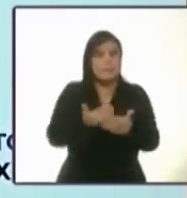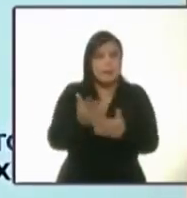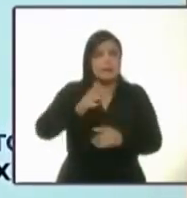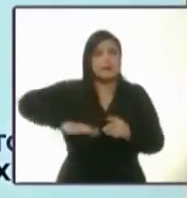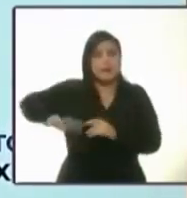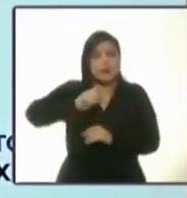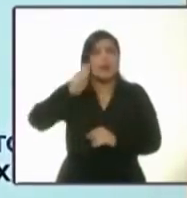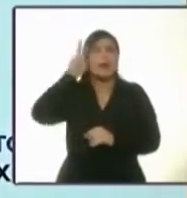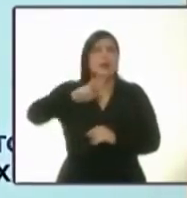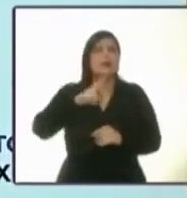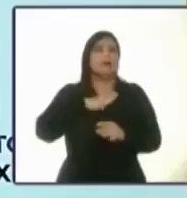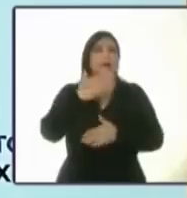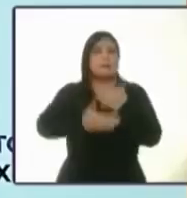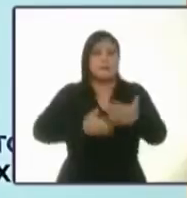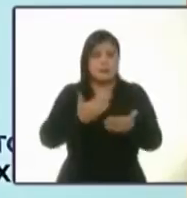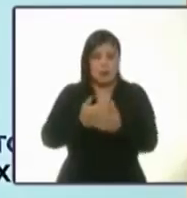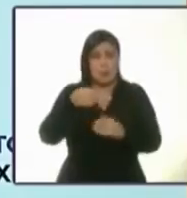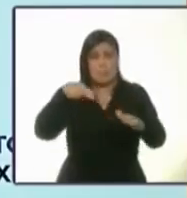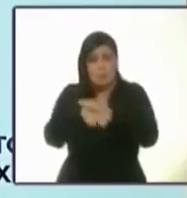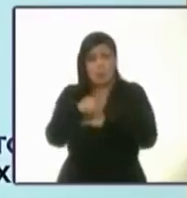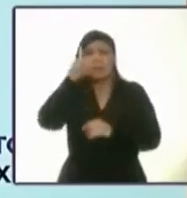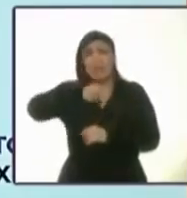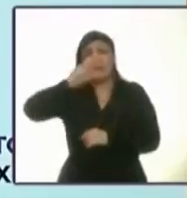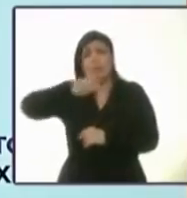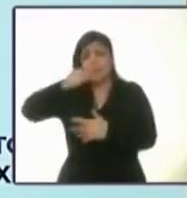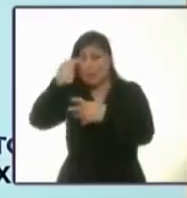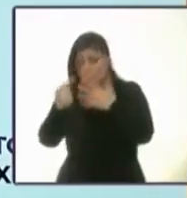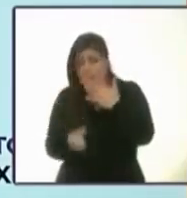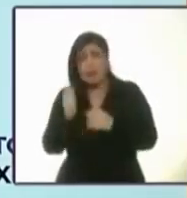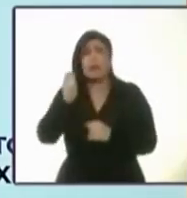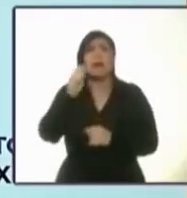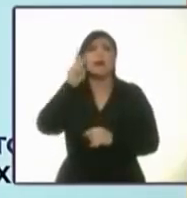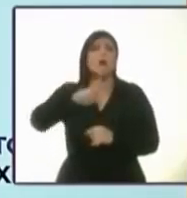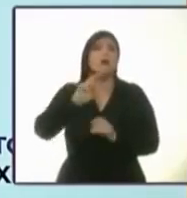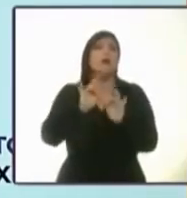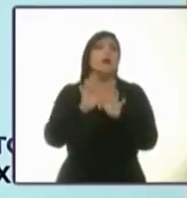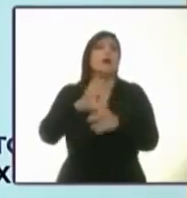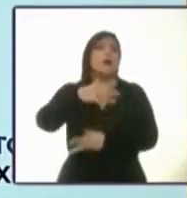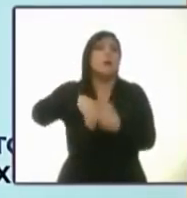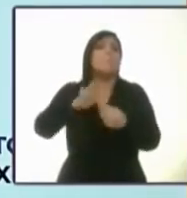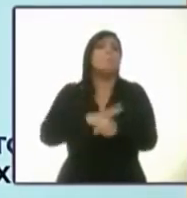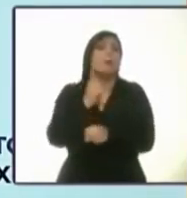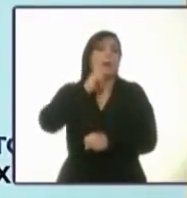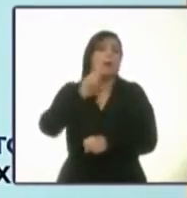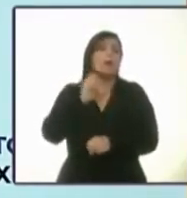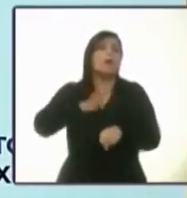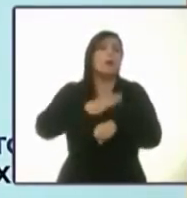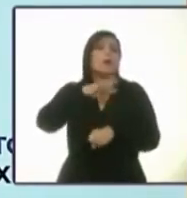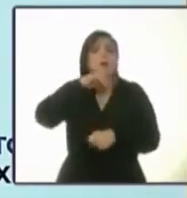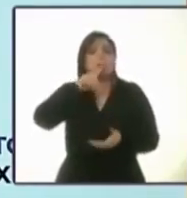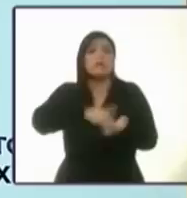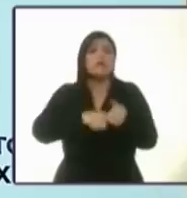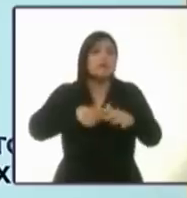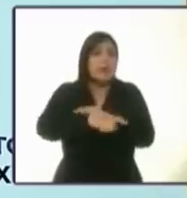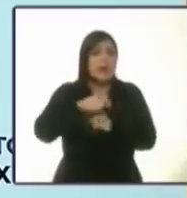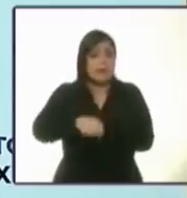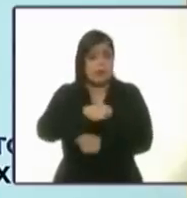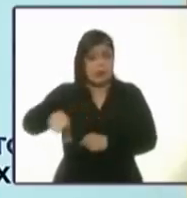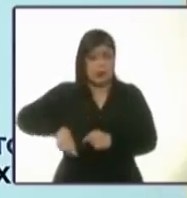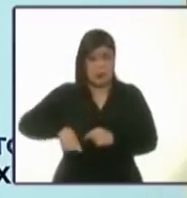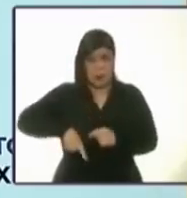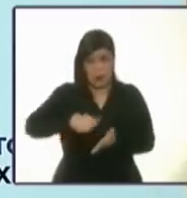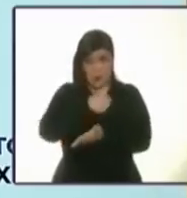en el servicio del metro y en realidad eso es producto de la corrupción. Hicieron del gobierno de la ciudad